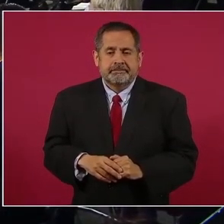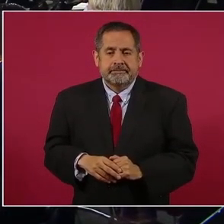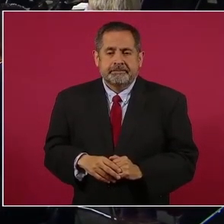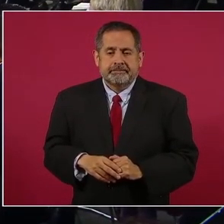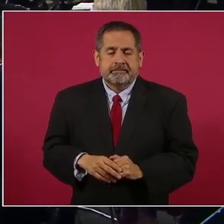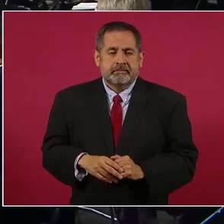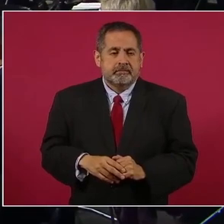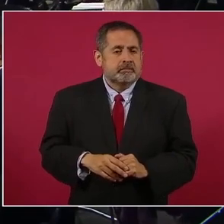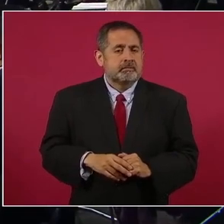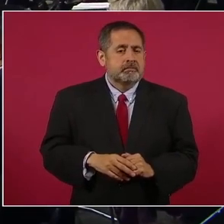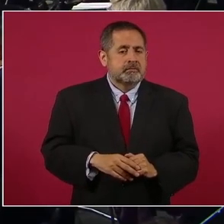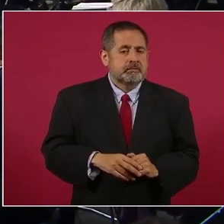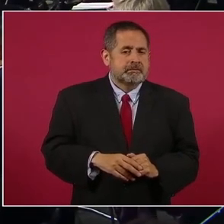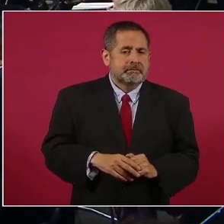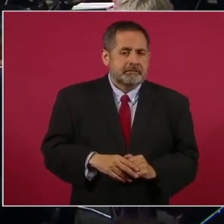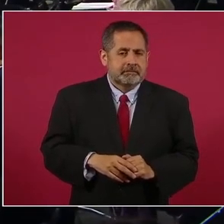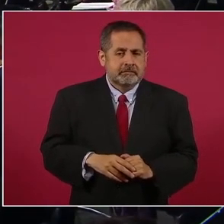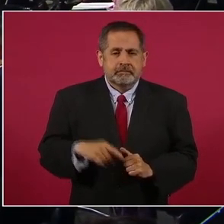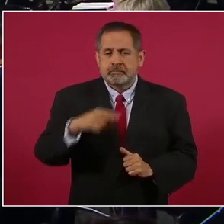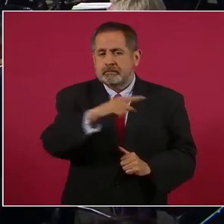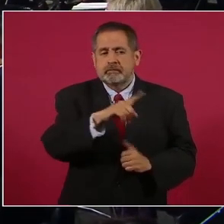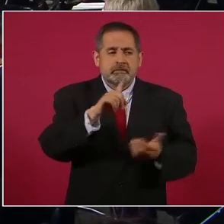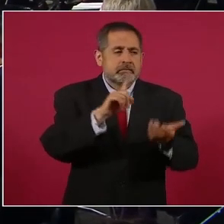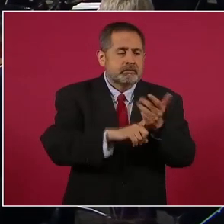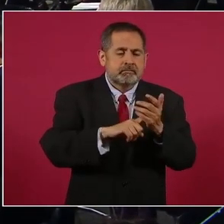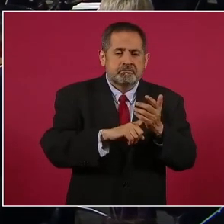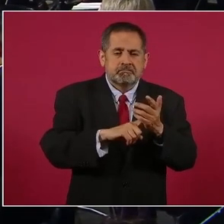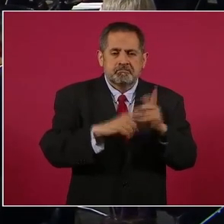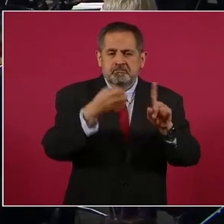desordenan todos sus sistemas